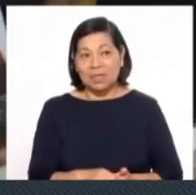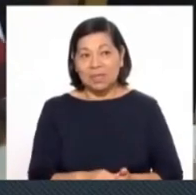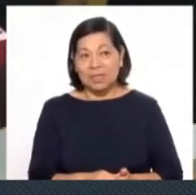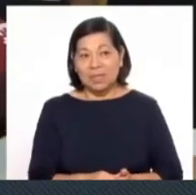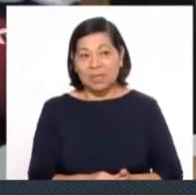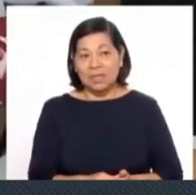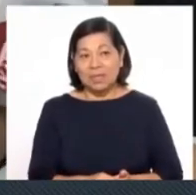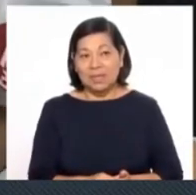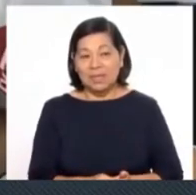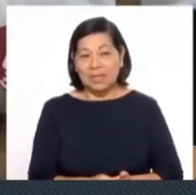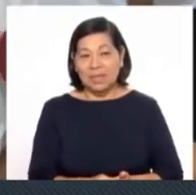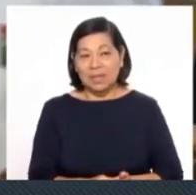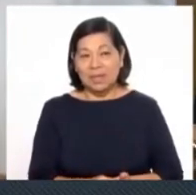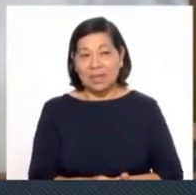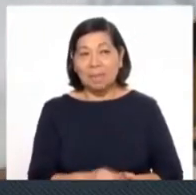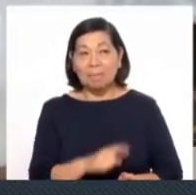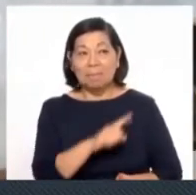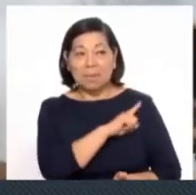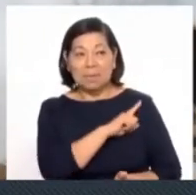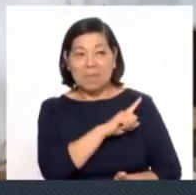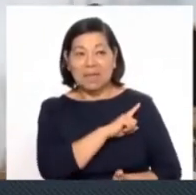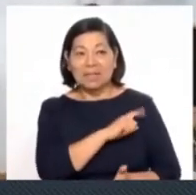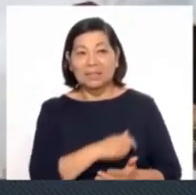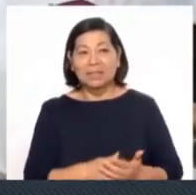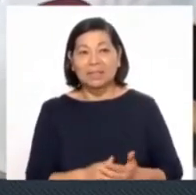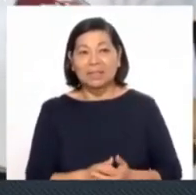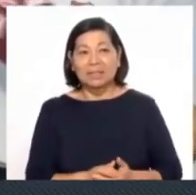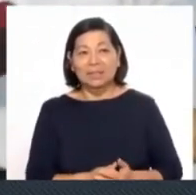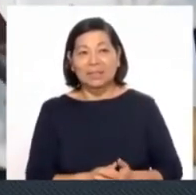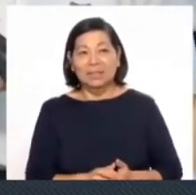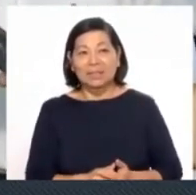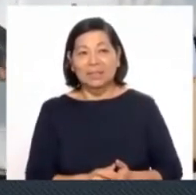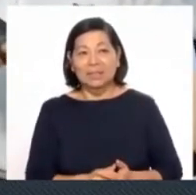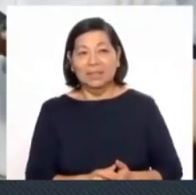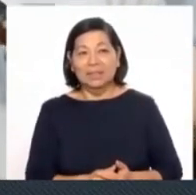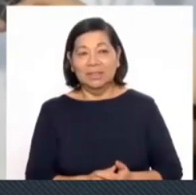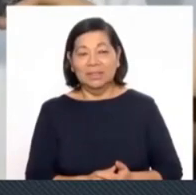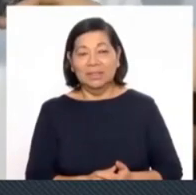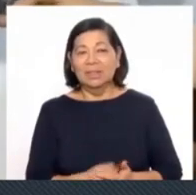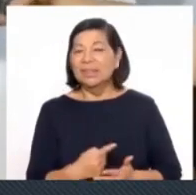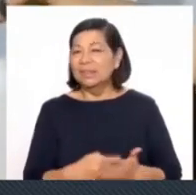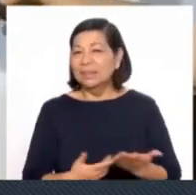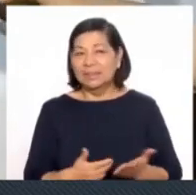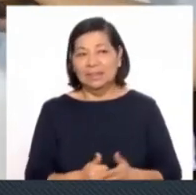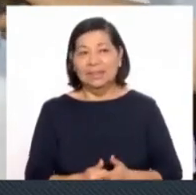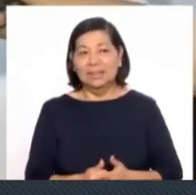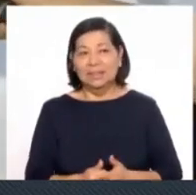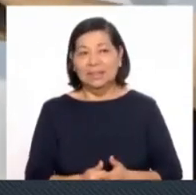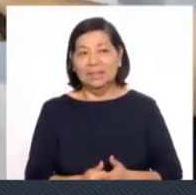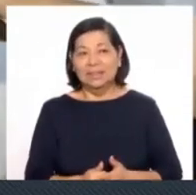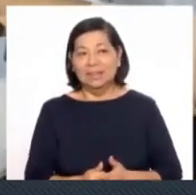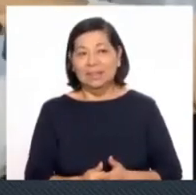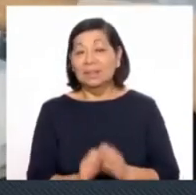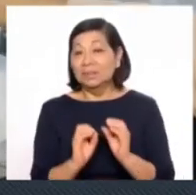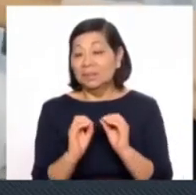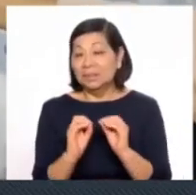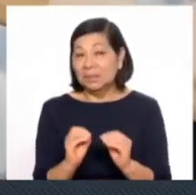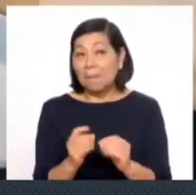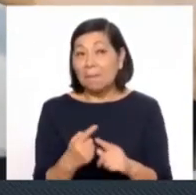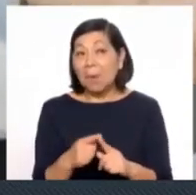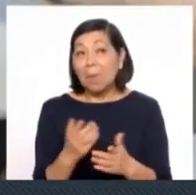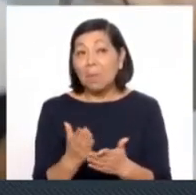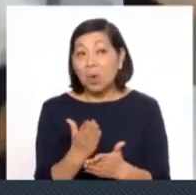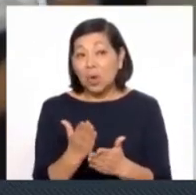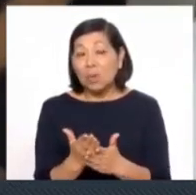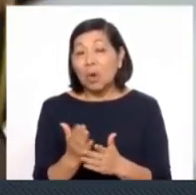compañeros de primera edad secundaria. Este proyecto tiene como finalidad dar solución al